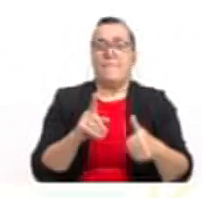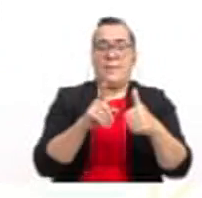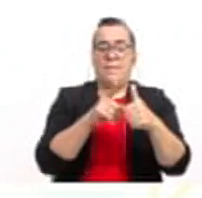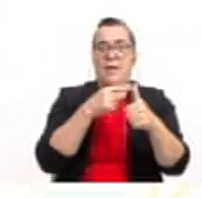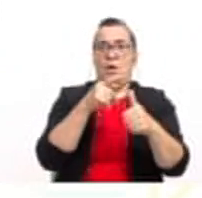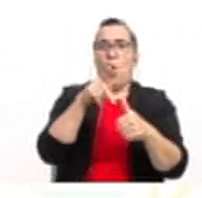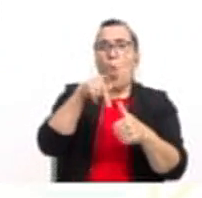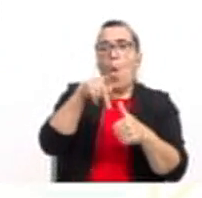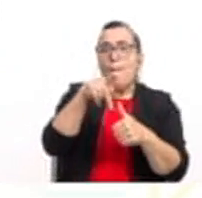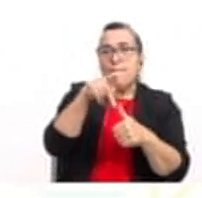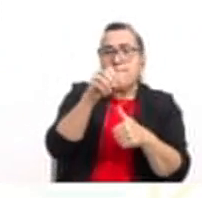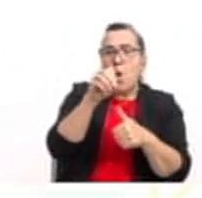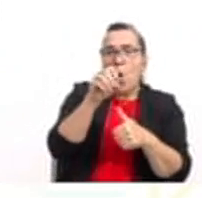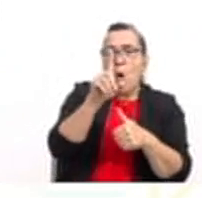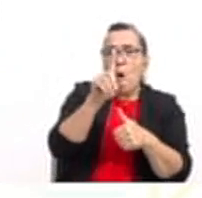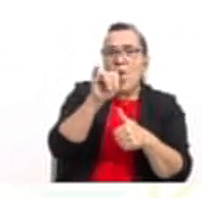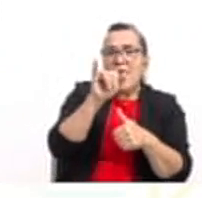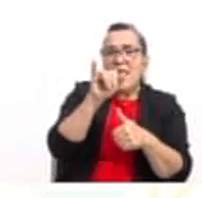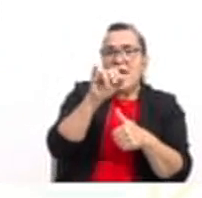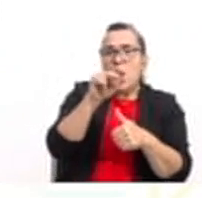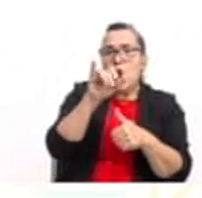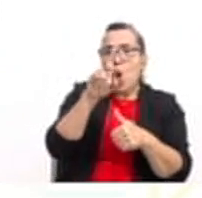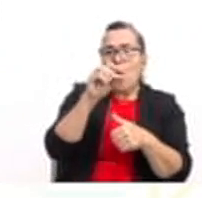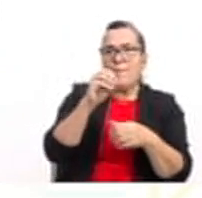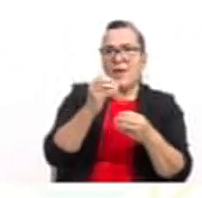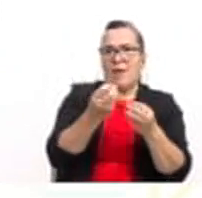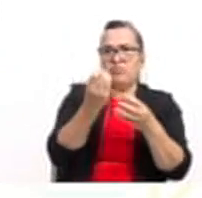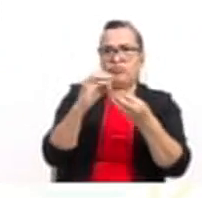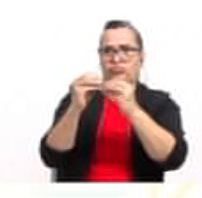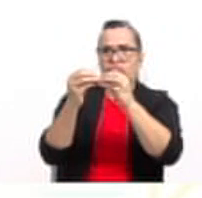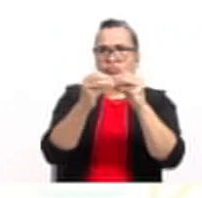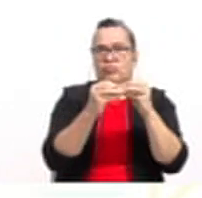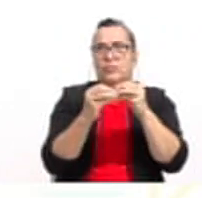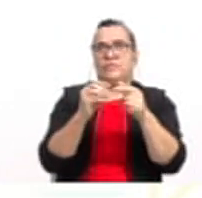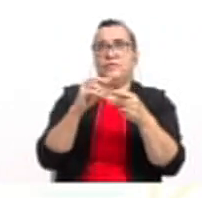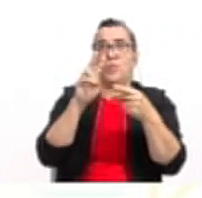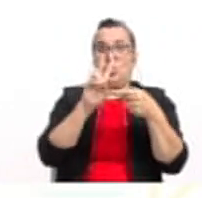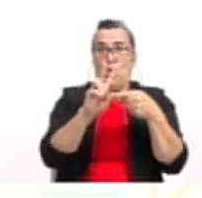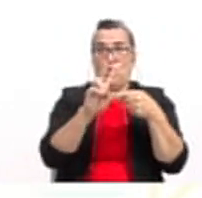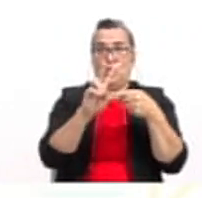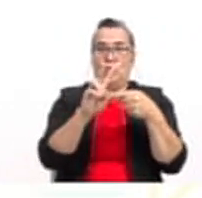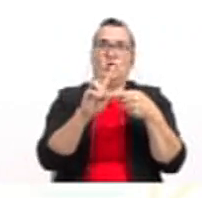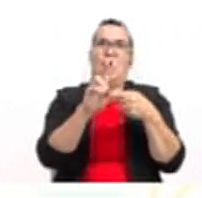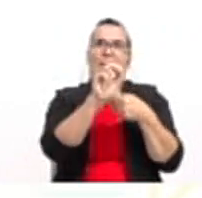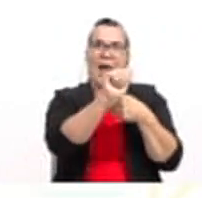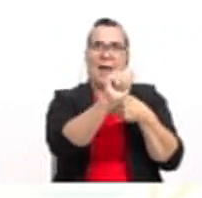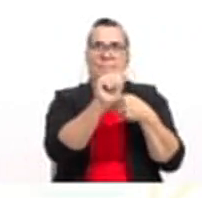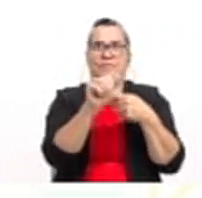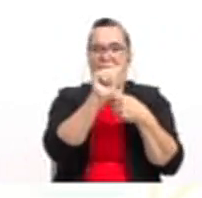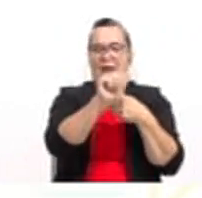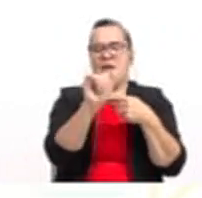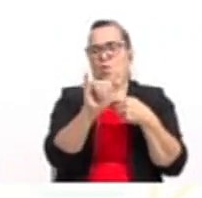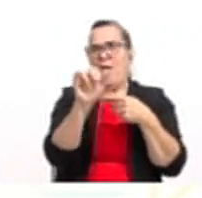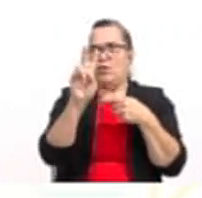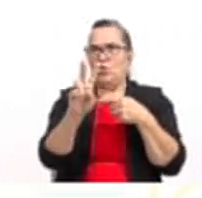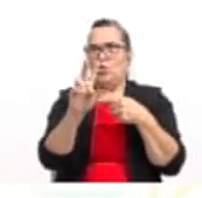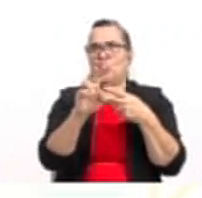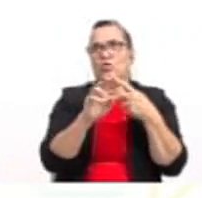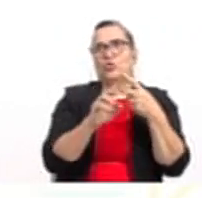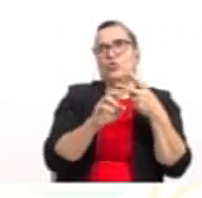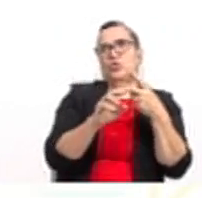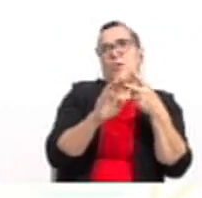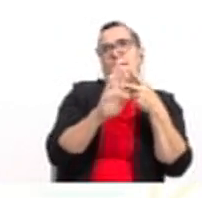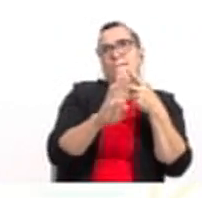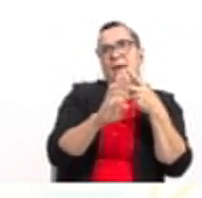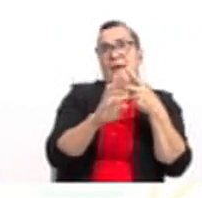polinómica, donde el valor de a es 2, el valor de b, recuerden que es el coeficiente de la x, es decir, es 8, y el valor de c